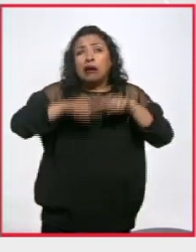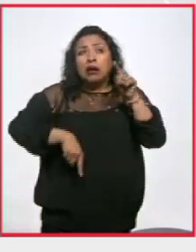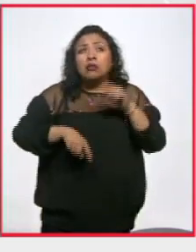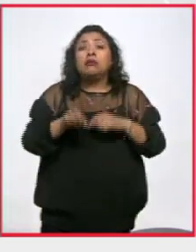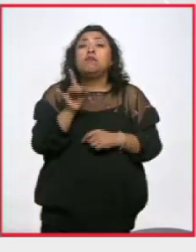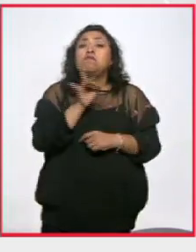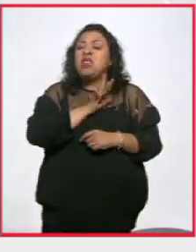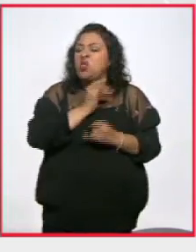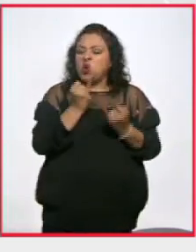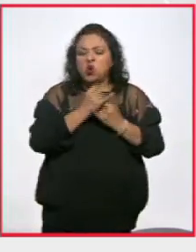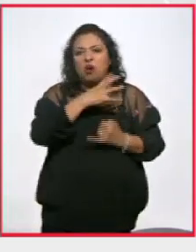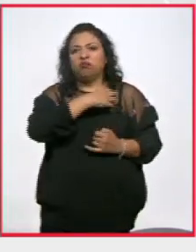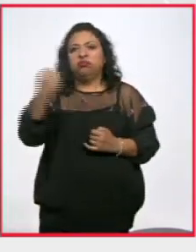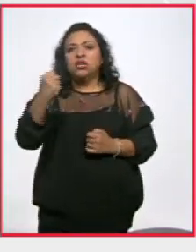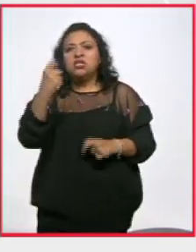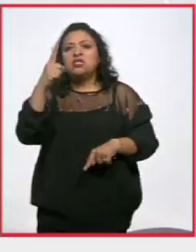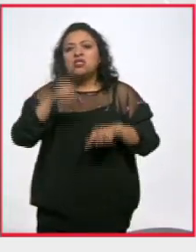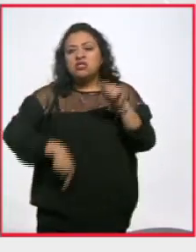el miedo se llevaron con ellos.